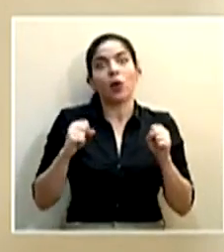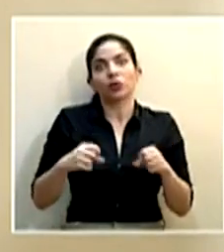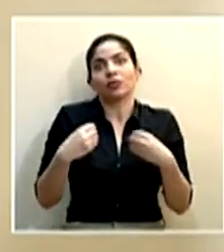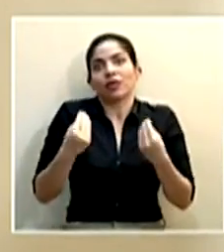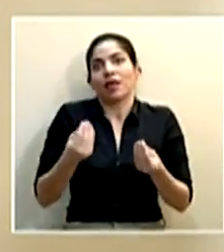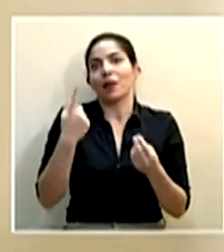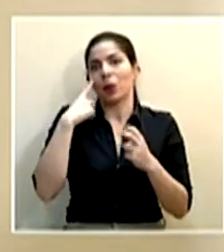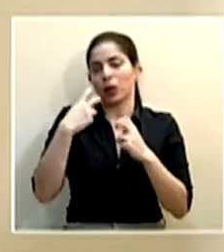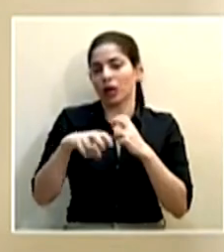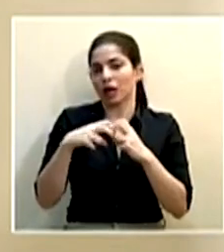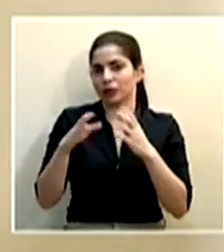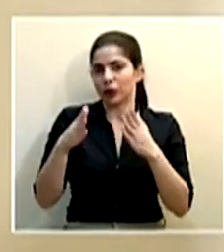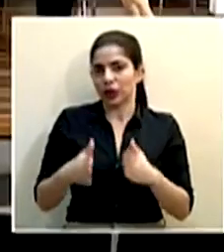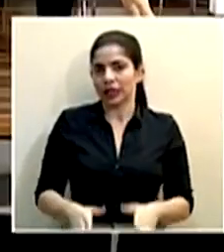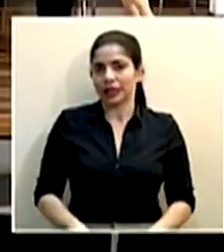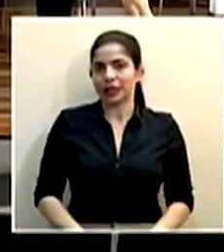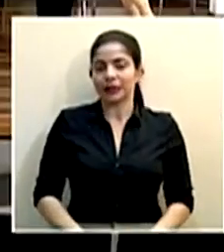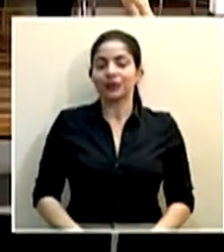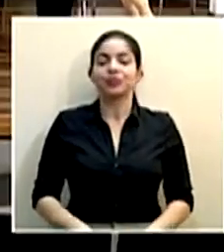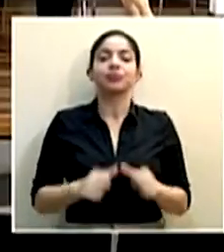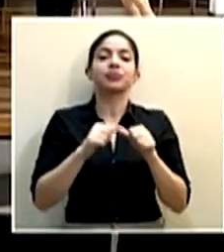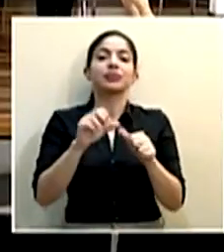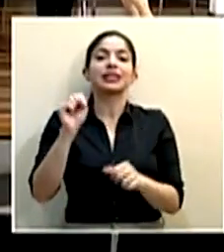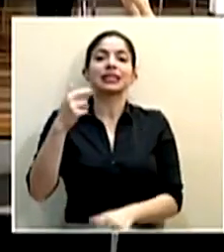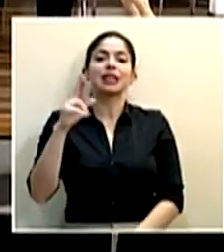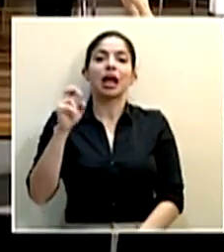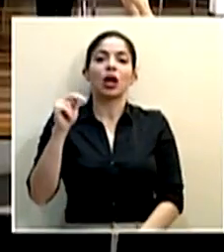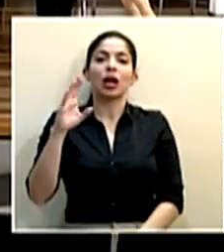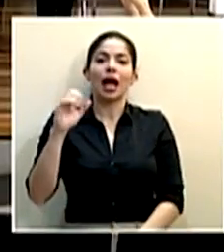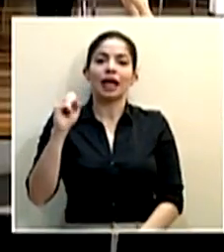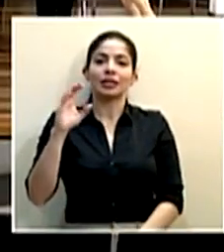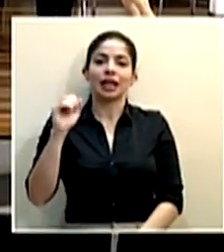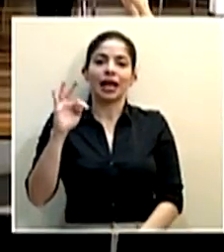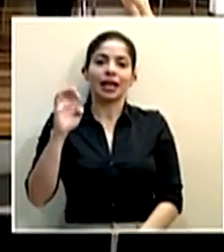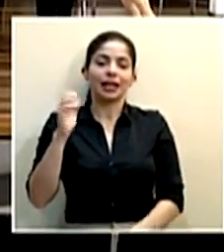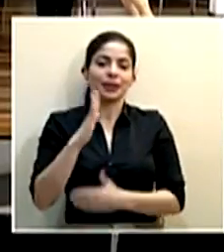actividad de transportistas. Continuamos con Charon Cascante del diario Extra.